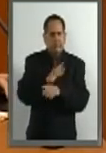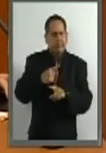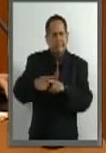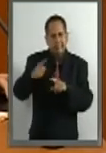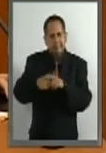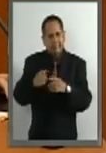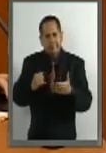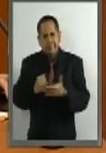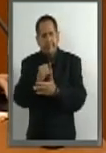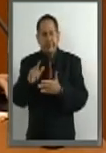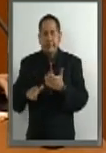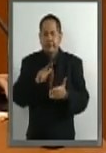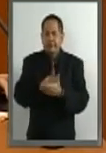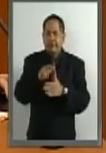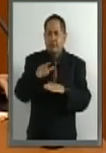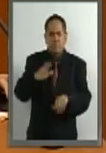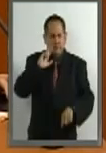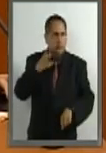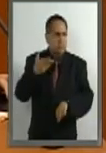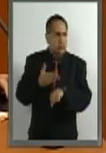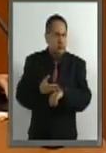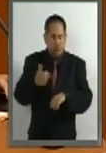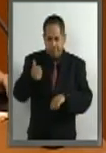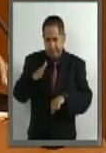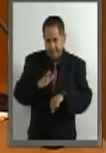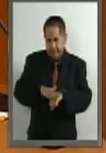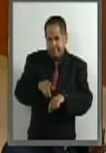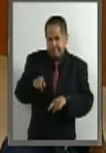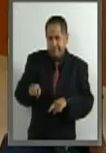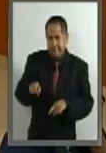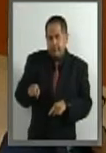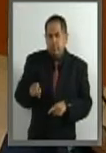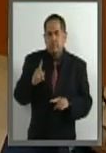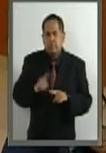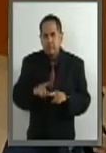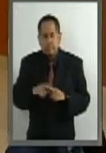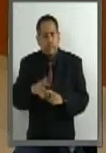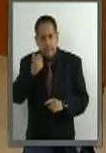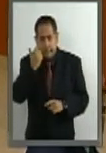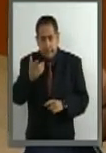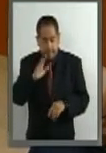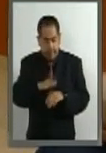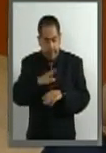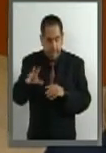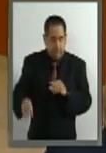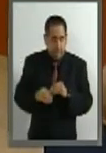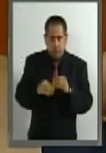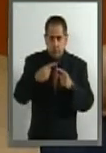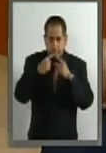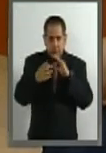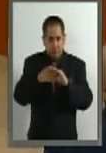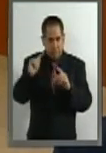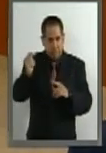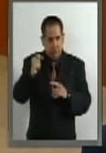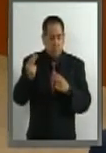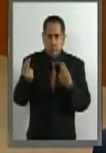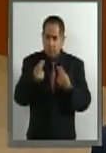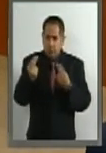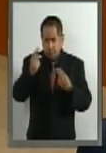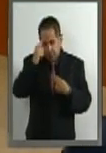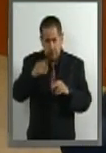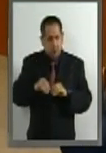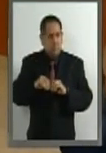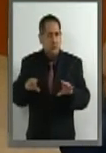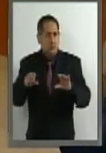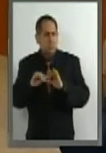disposiciones a la Ley General de Responsabilidades Administrativas pretende incluir elementos técnicos necesarios en el